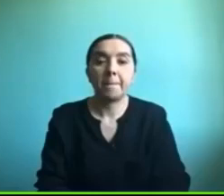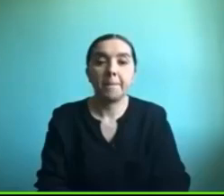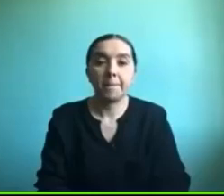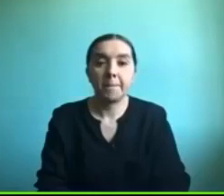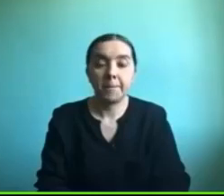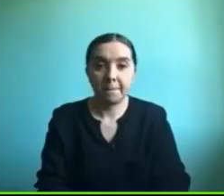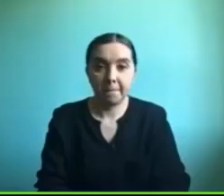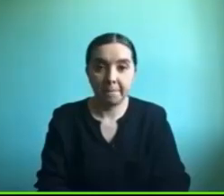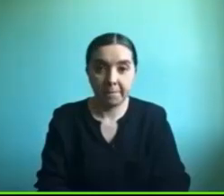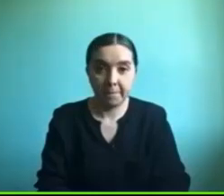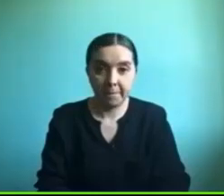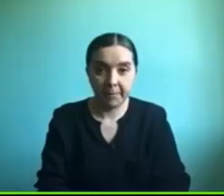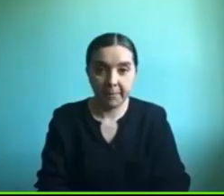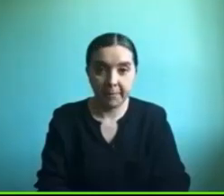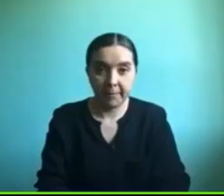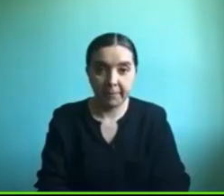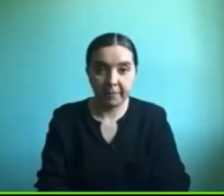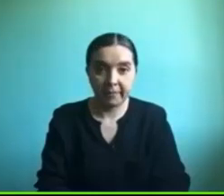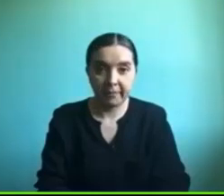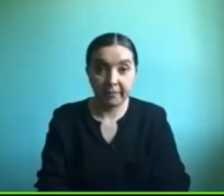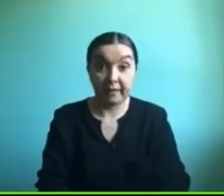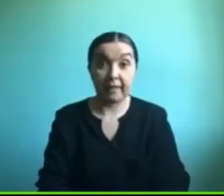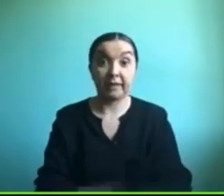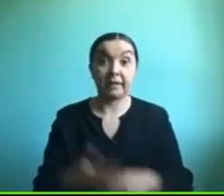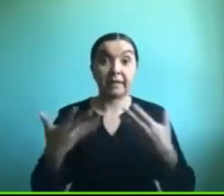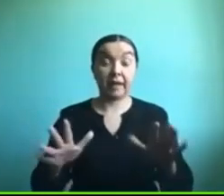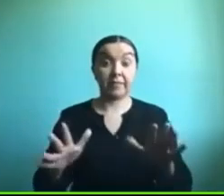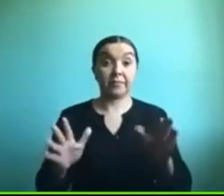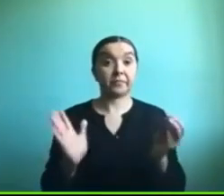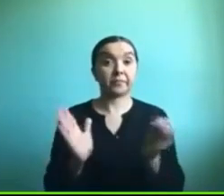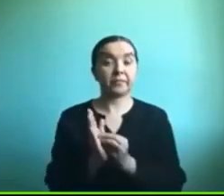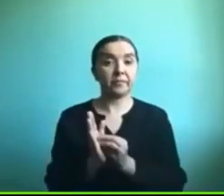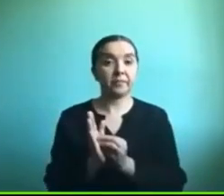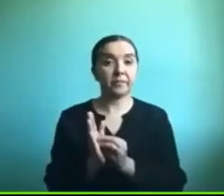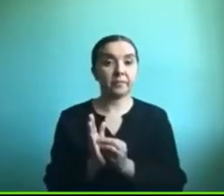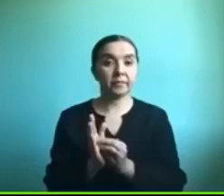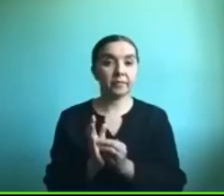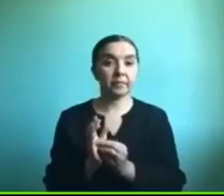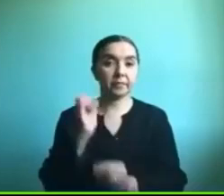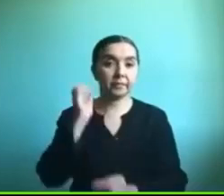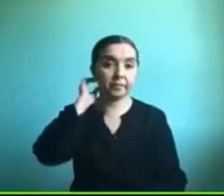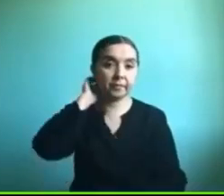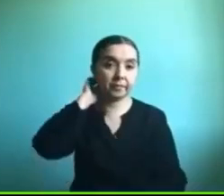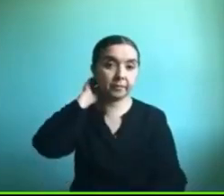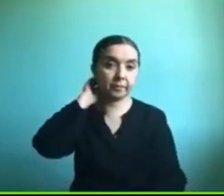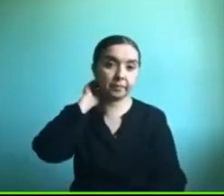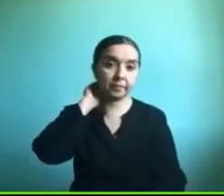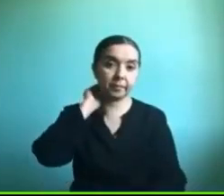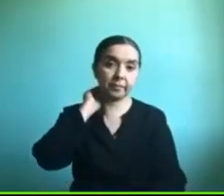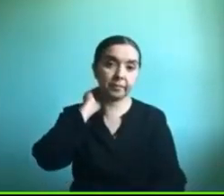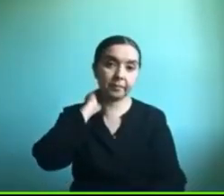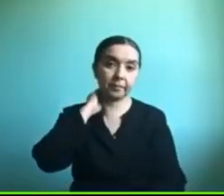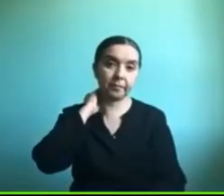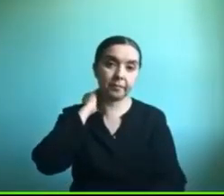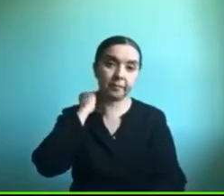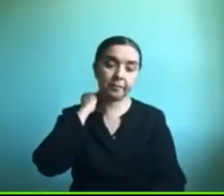la voy a poner ahora para que la puedan ver todos